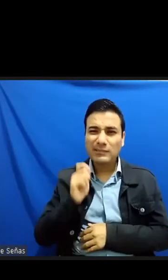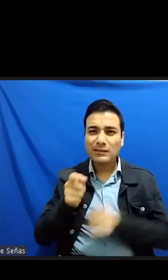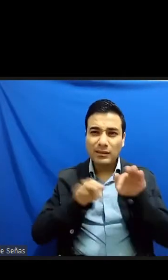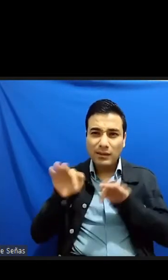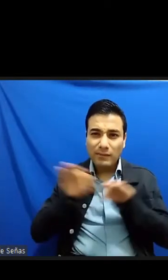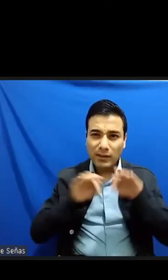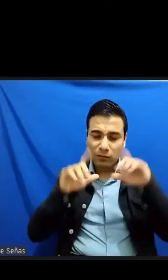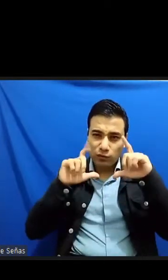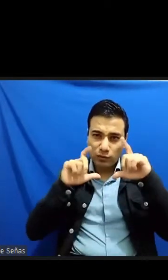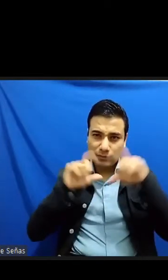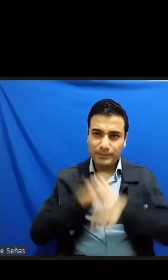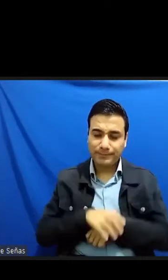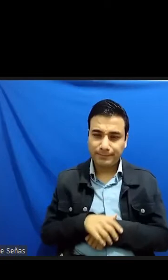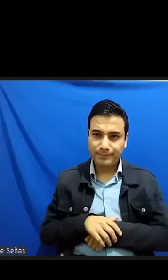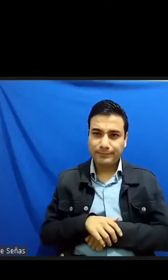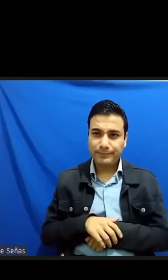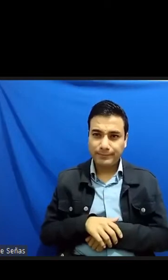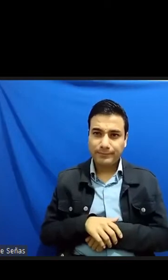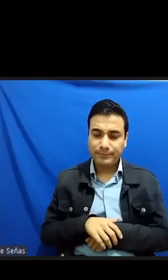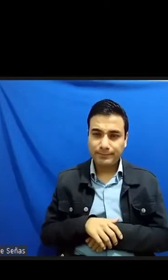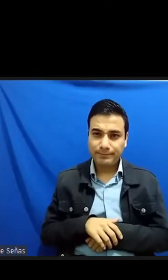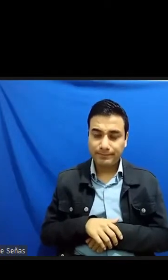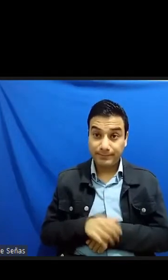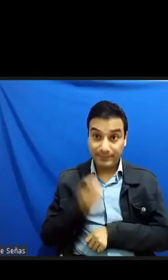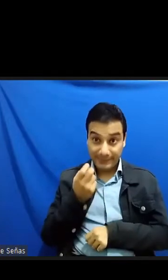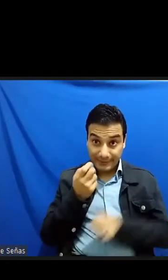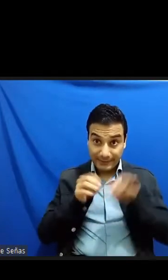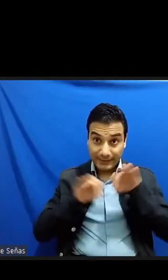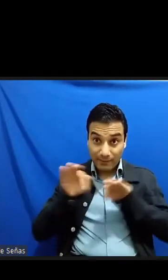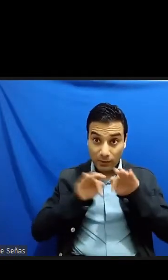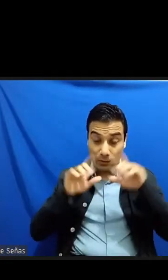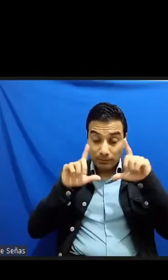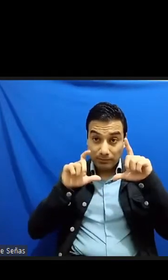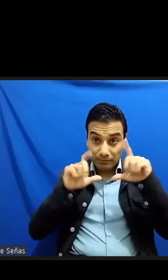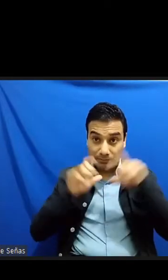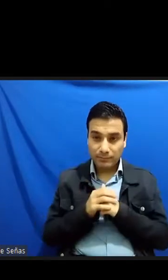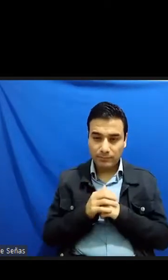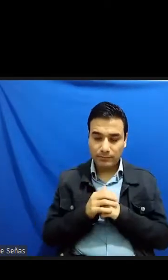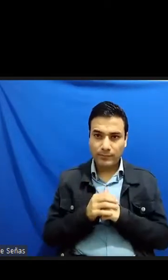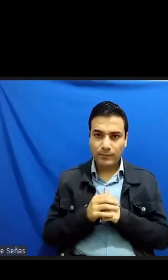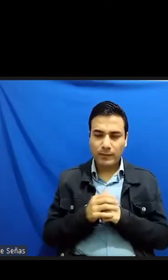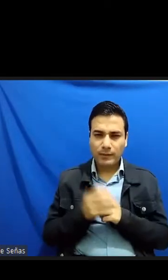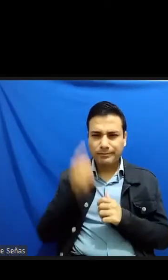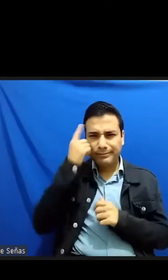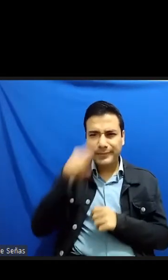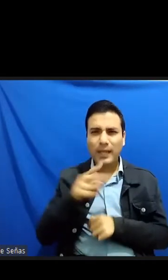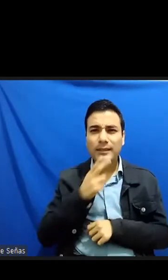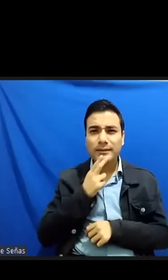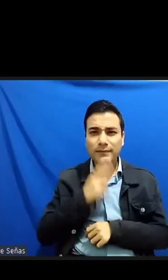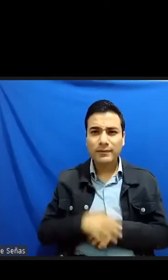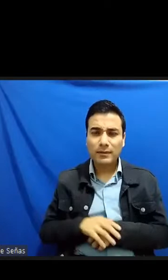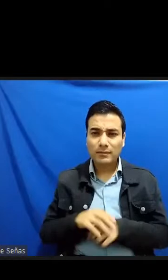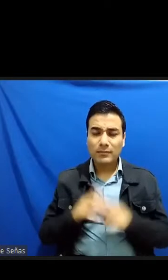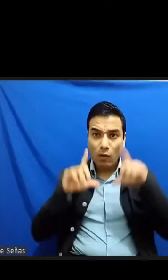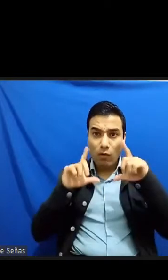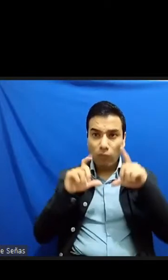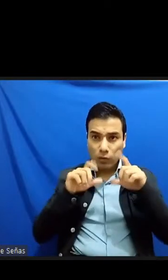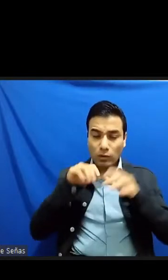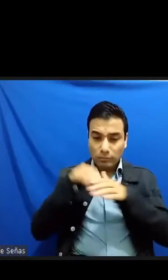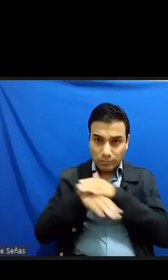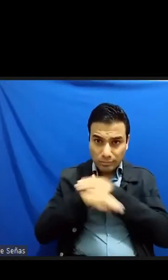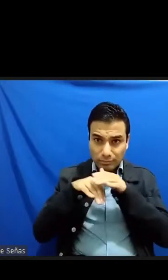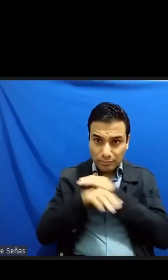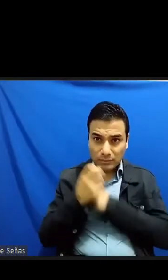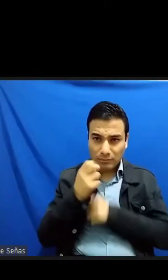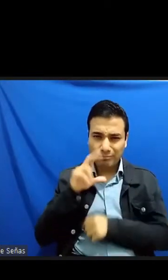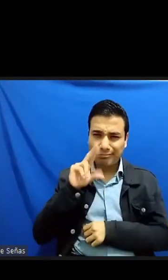oficio que le permitió no revelar negativos el negocio se trataba solo de una